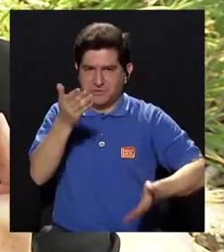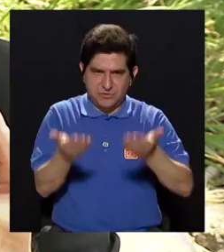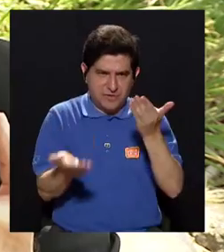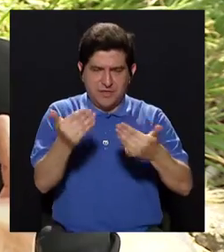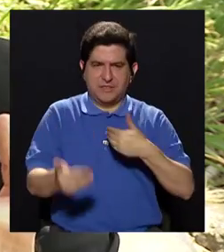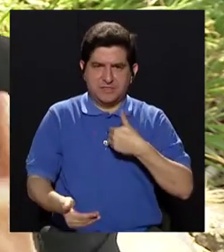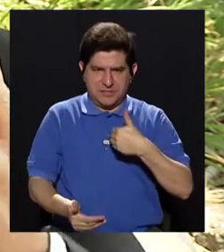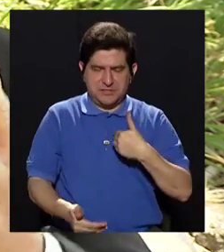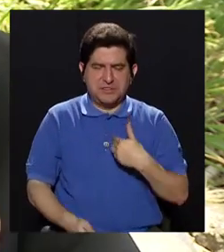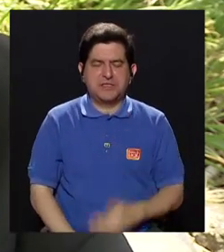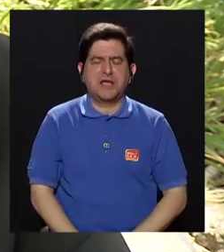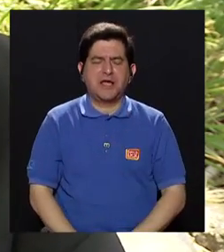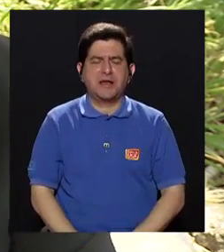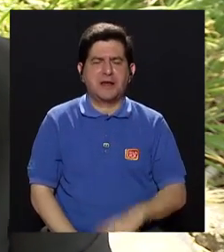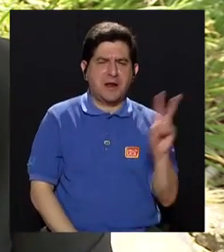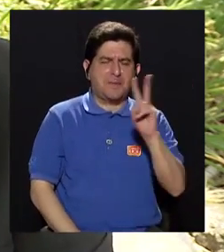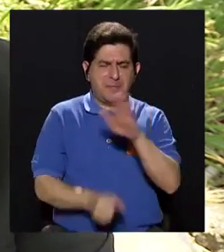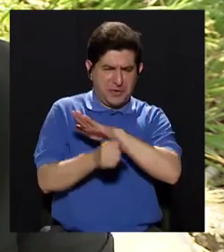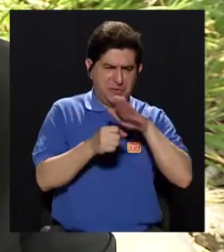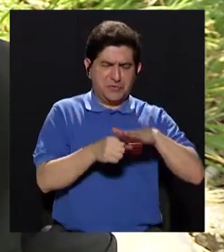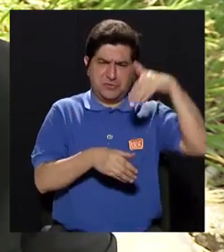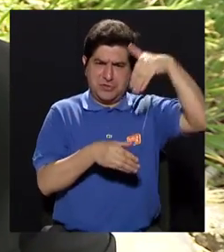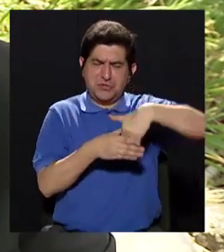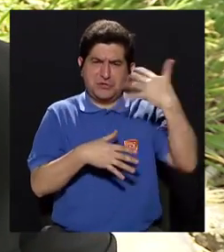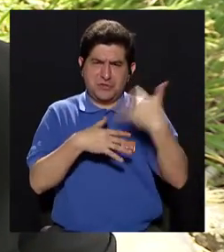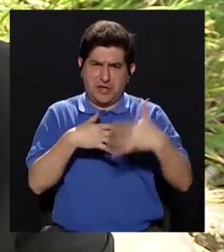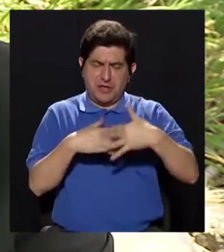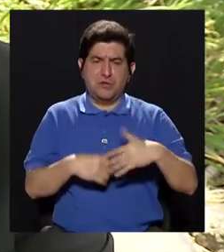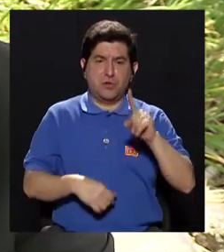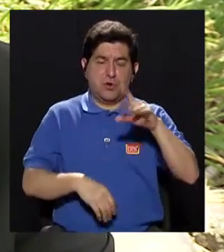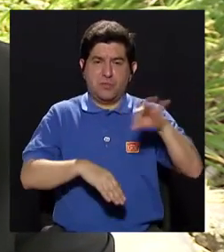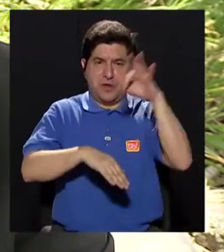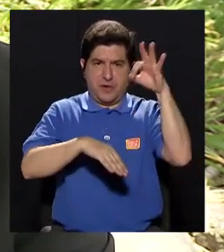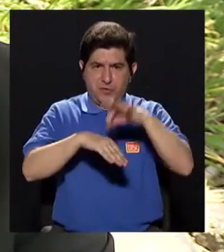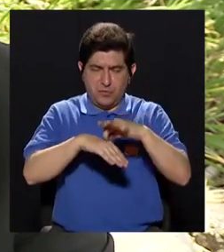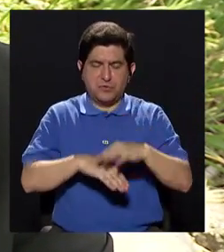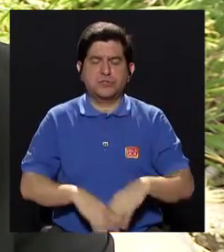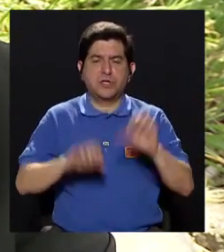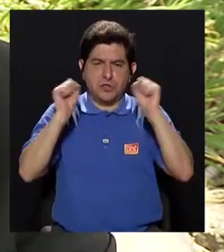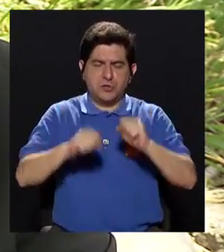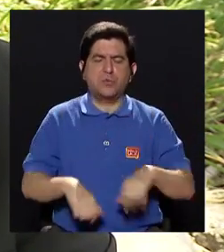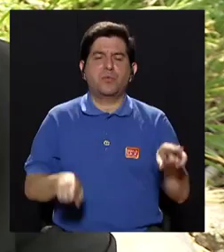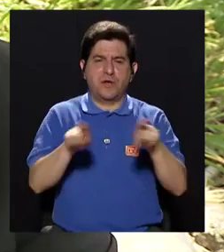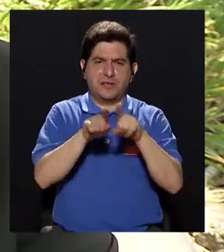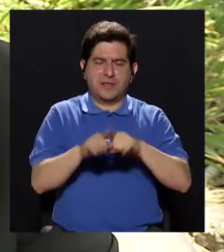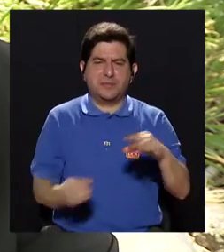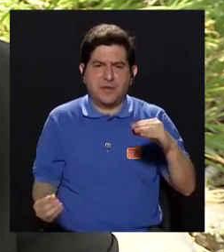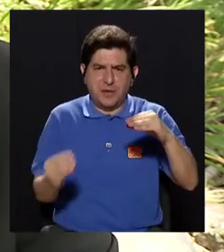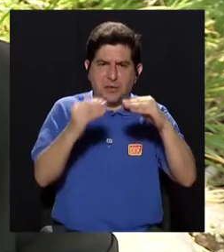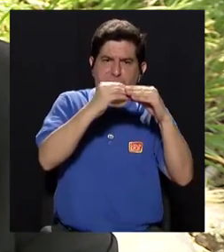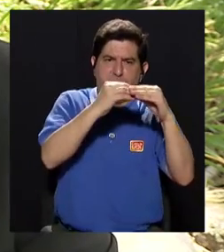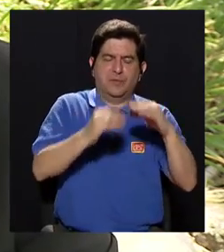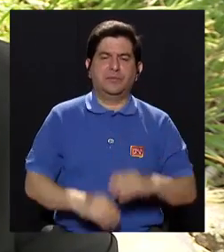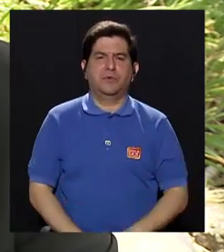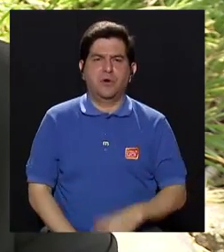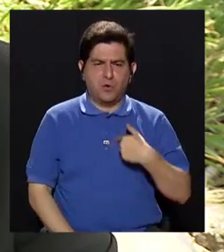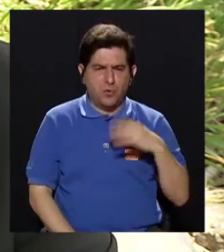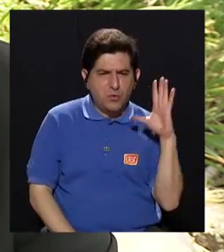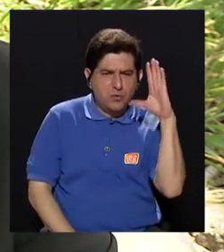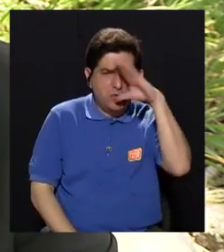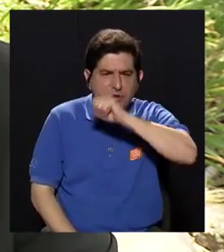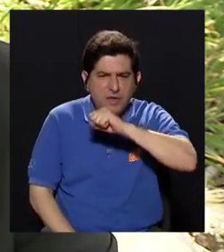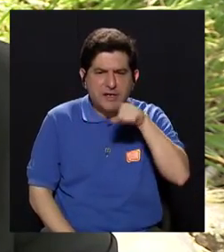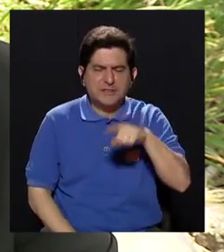eventualmente tiene suficientes virus en sangre para que un mosquito se infecte a partir de él. Uno puede reconocer el